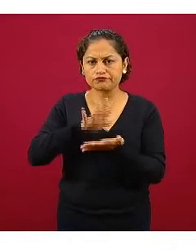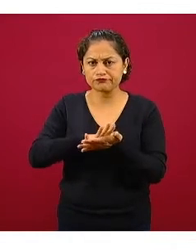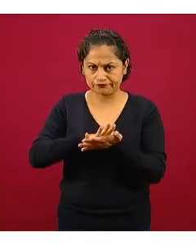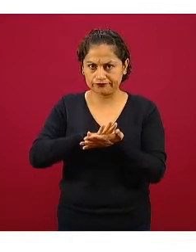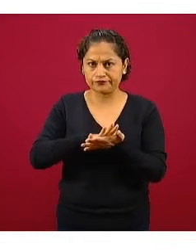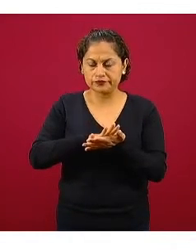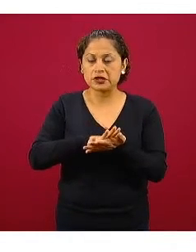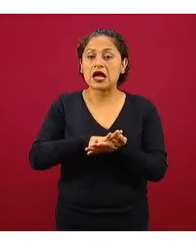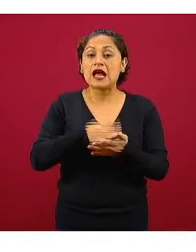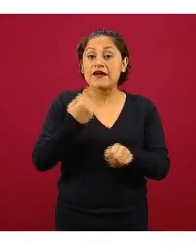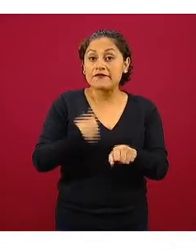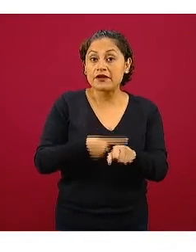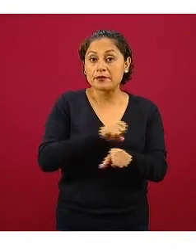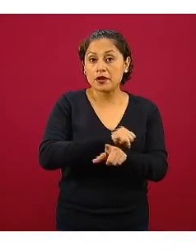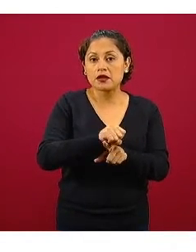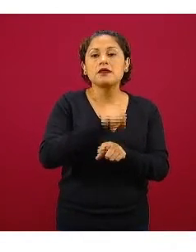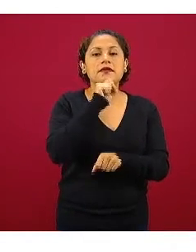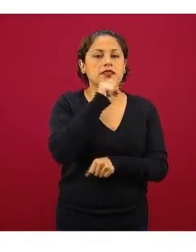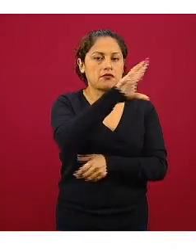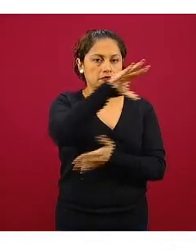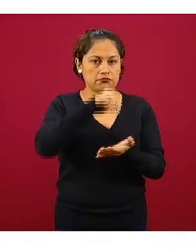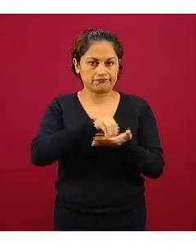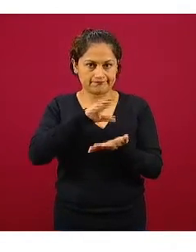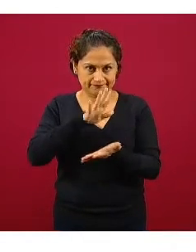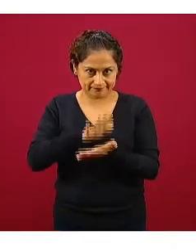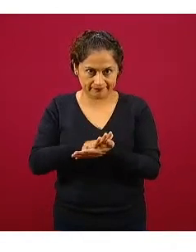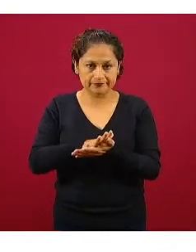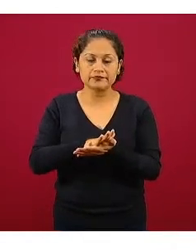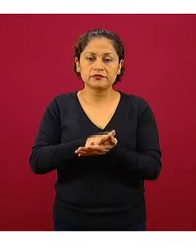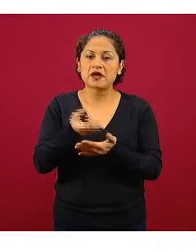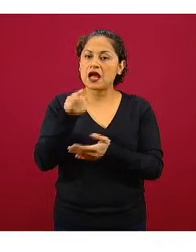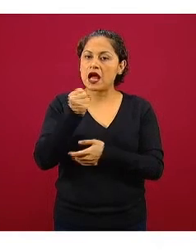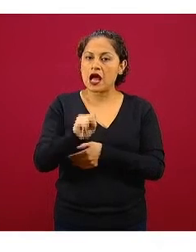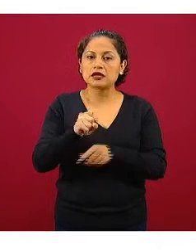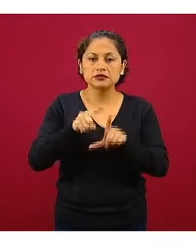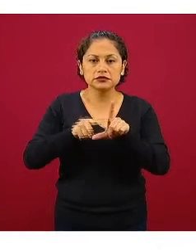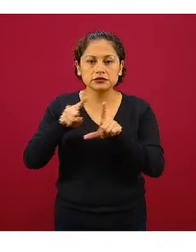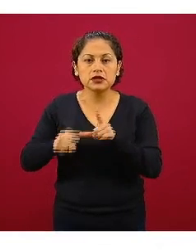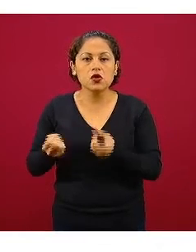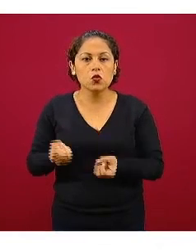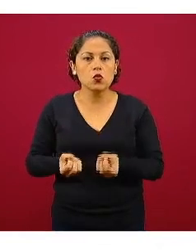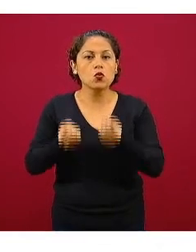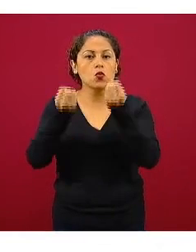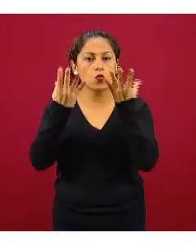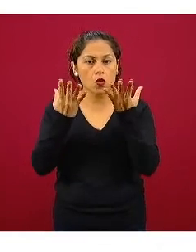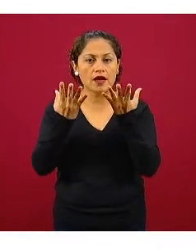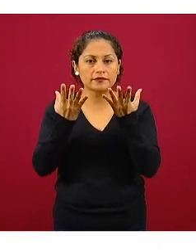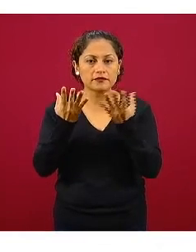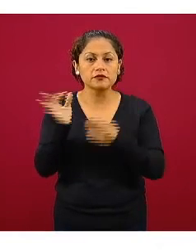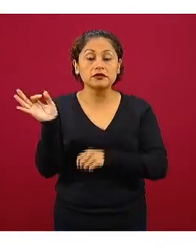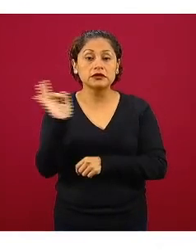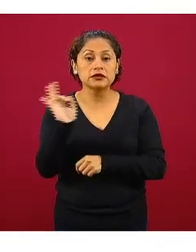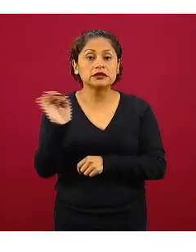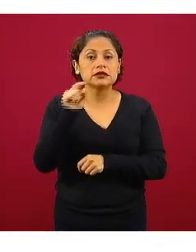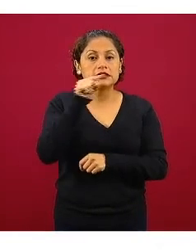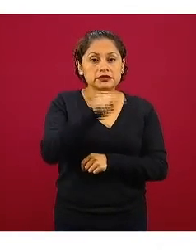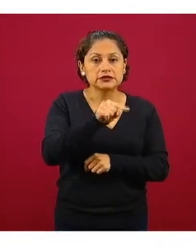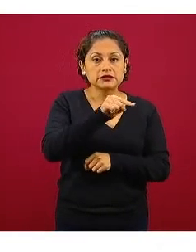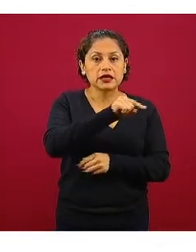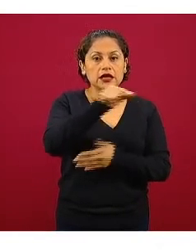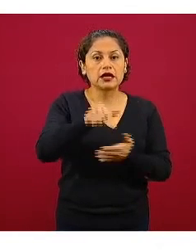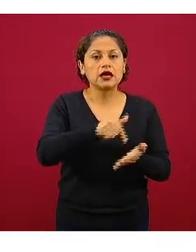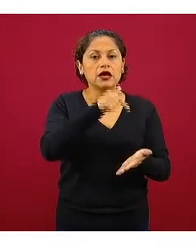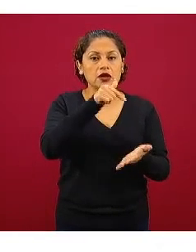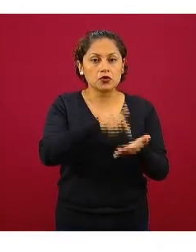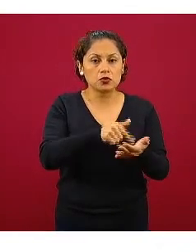y esto nos permite tener un reconocimiento de la distribución en términos de la probabilidad de que ocurran como casos leves